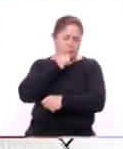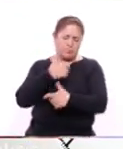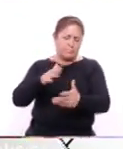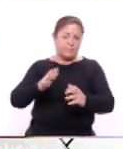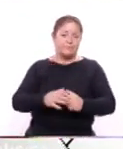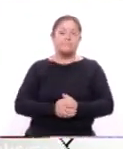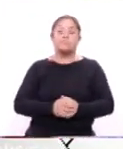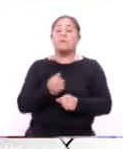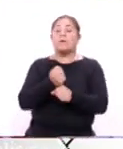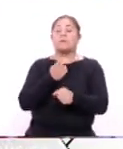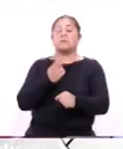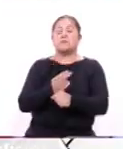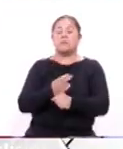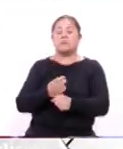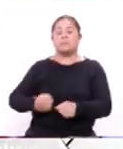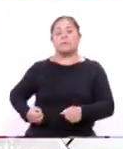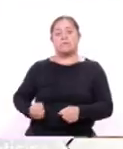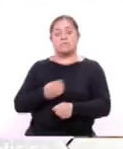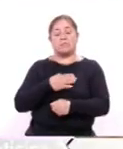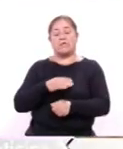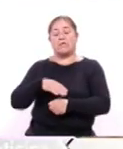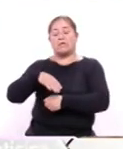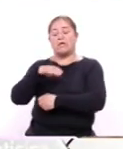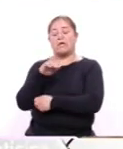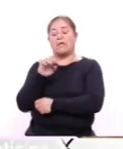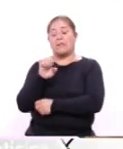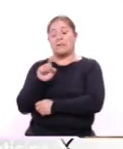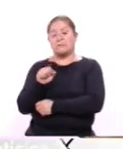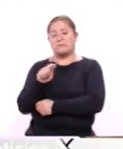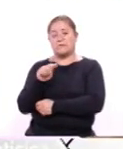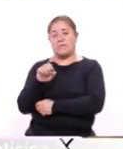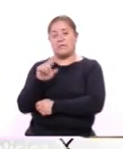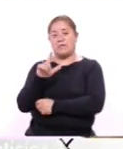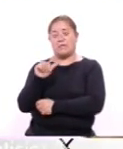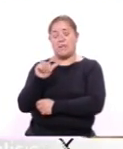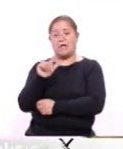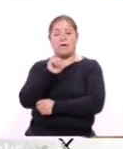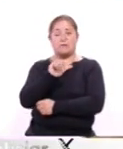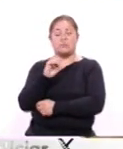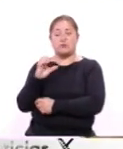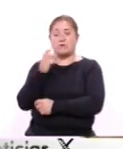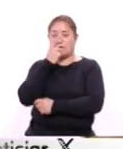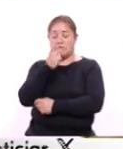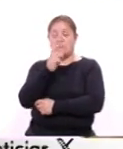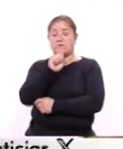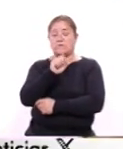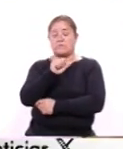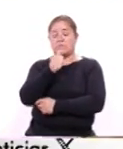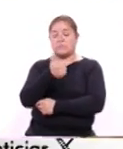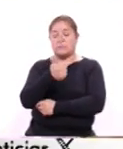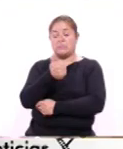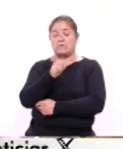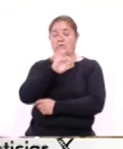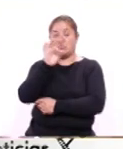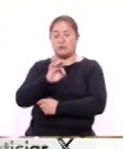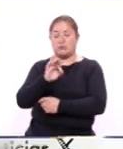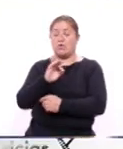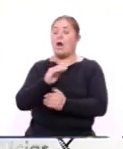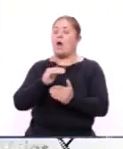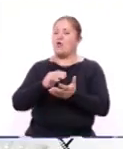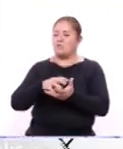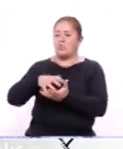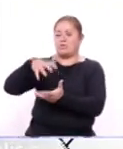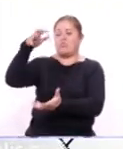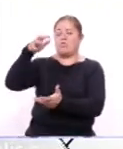secretaria de Bienestar del Estado, María Estela Álvarez Corona, informó que este año incrementó en un 66% el número de beneficiarios en